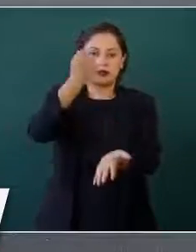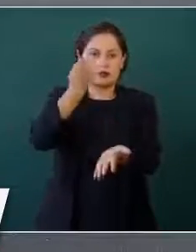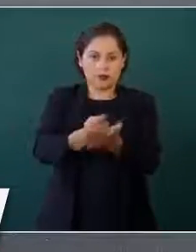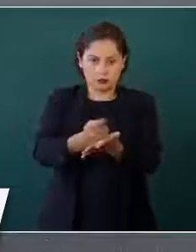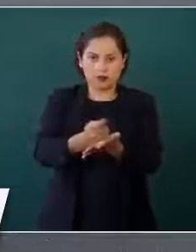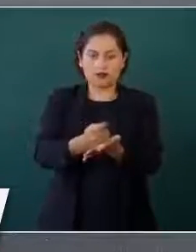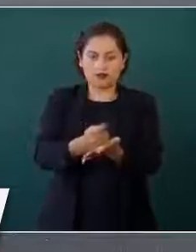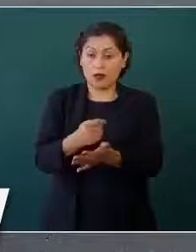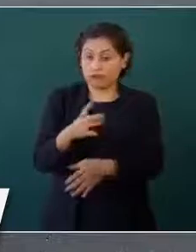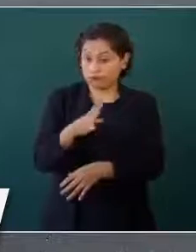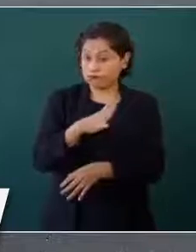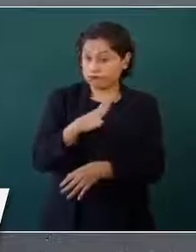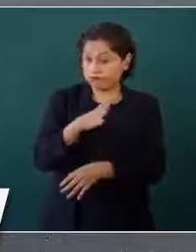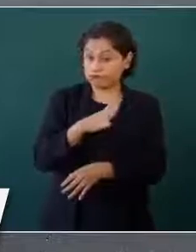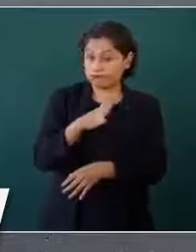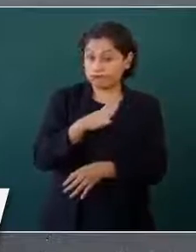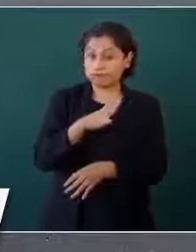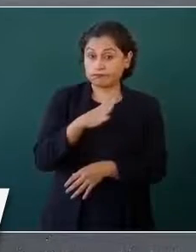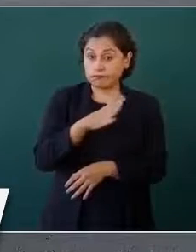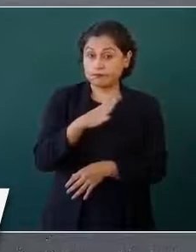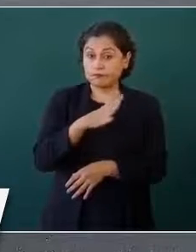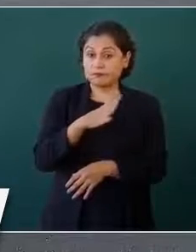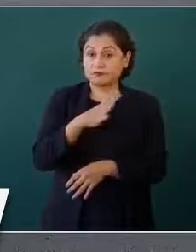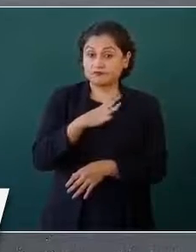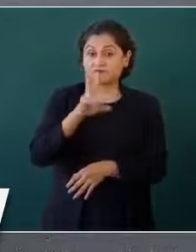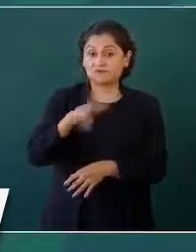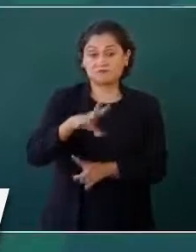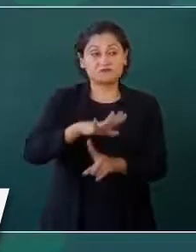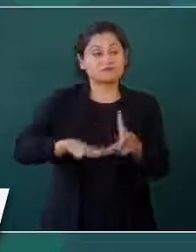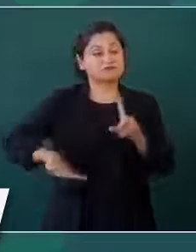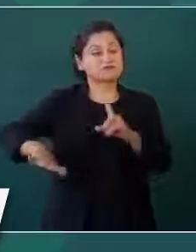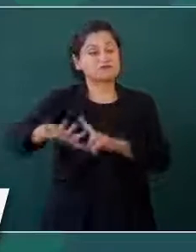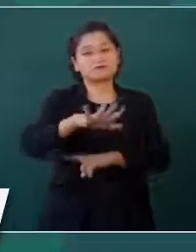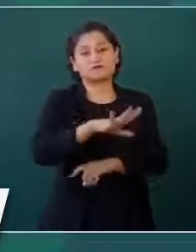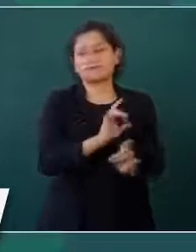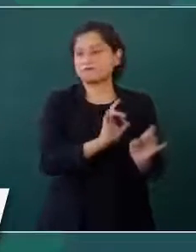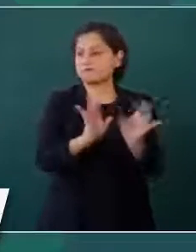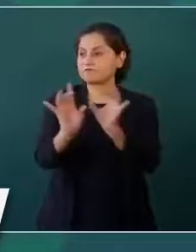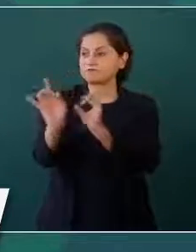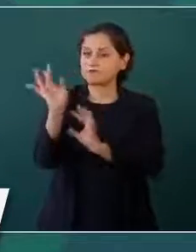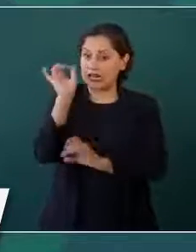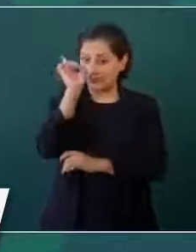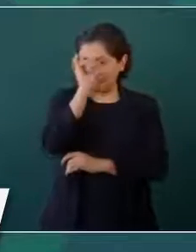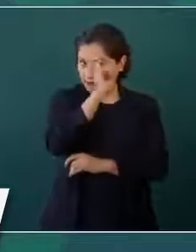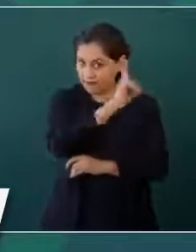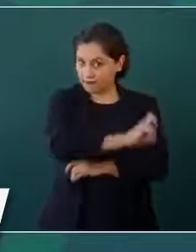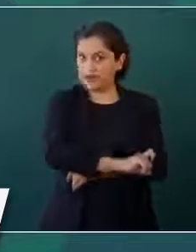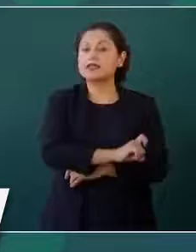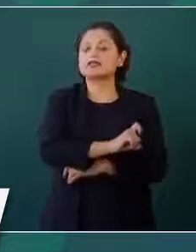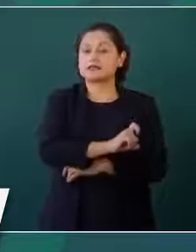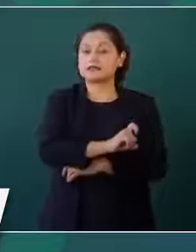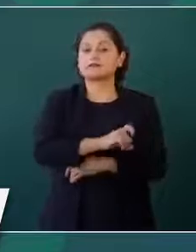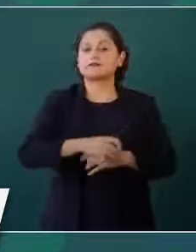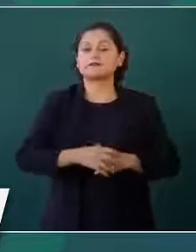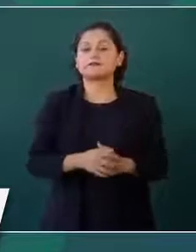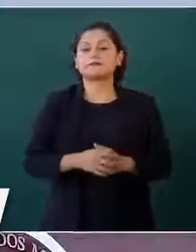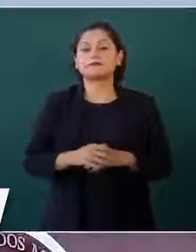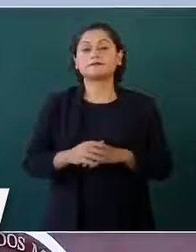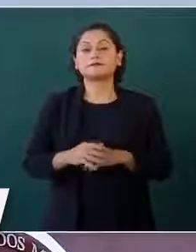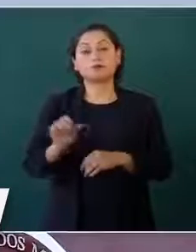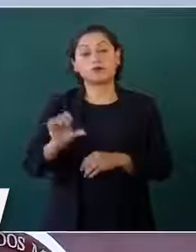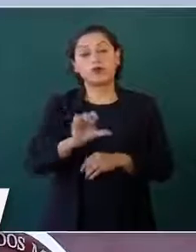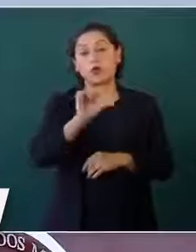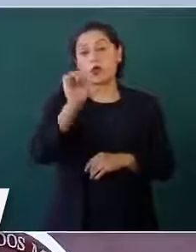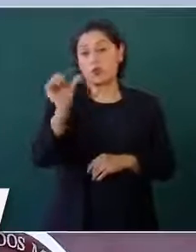una… es compleja la garantía de seguridad. La otra,